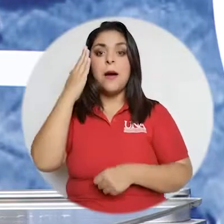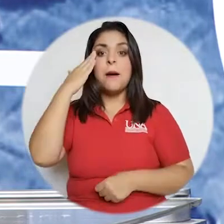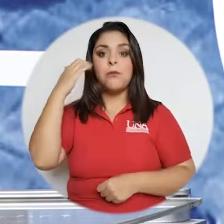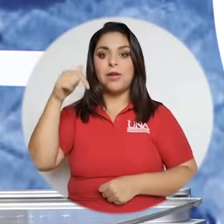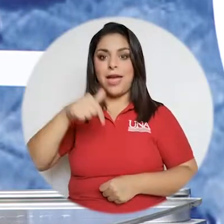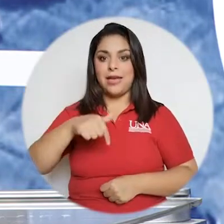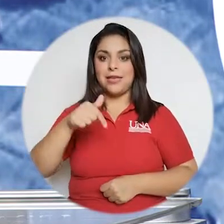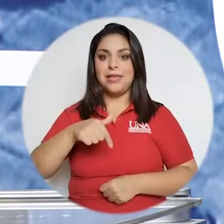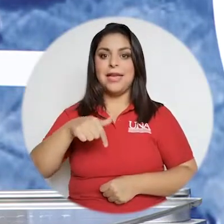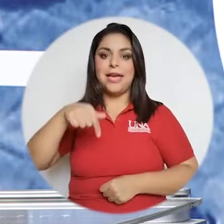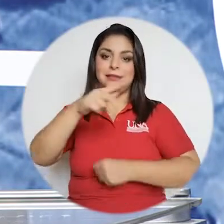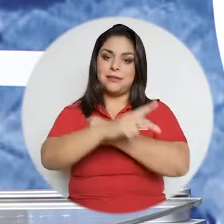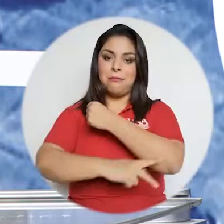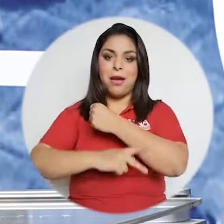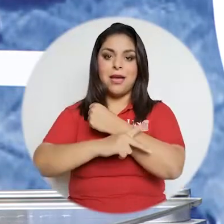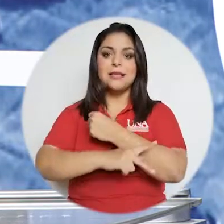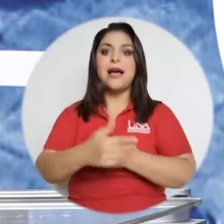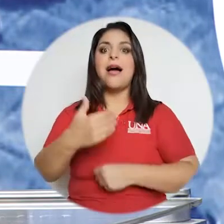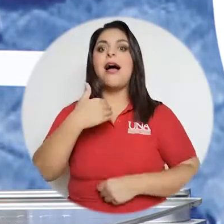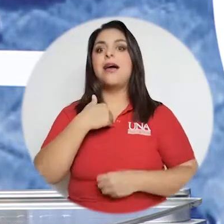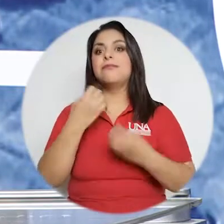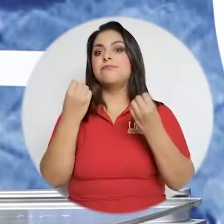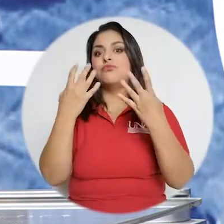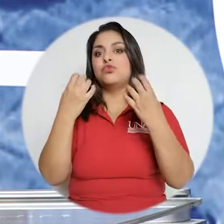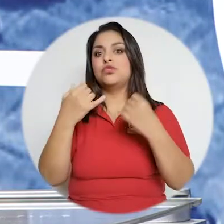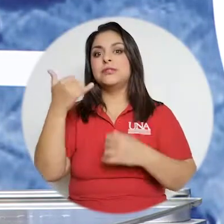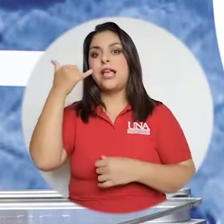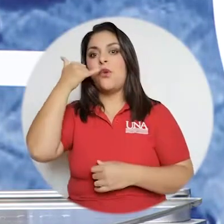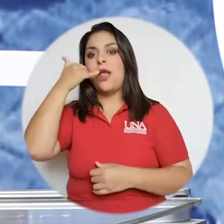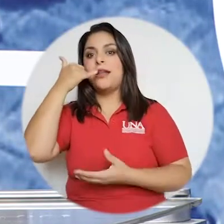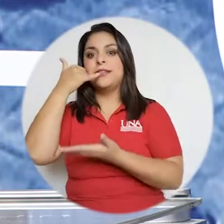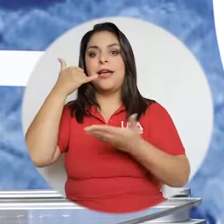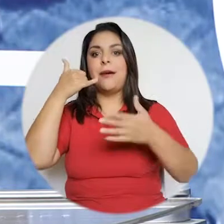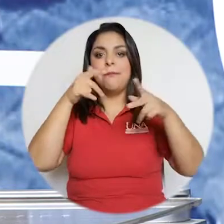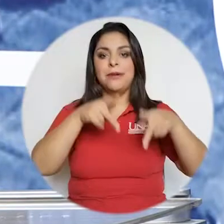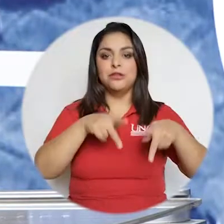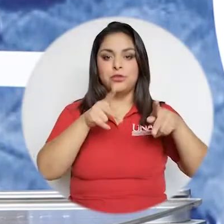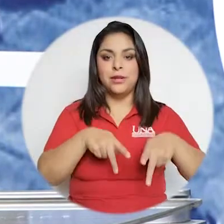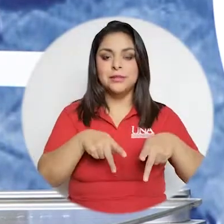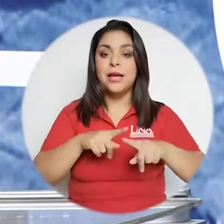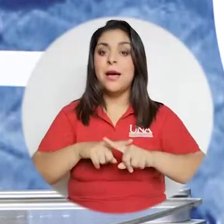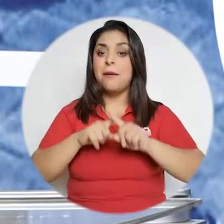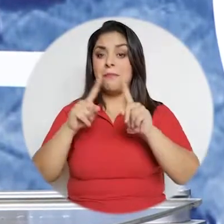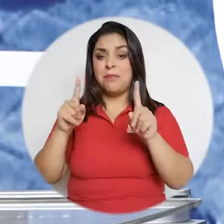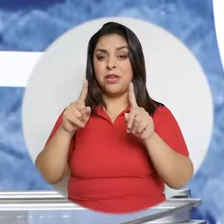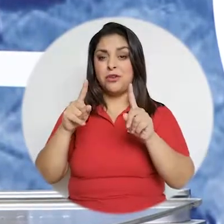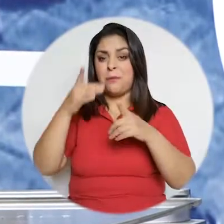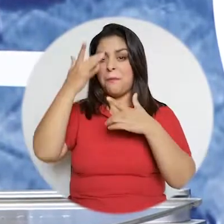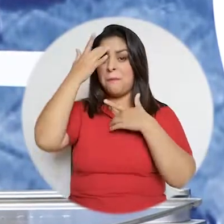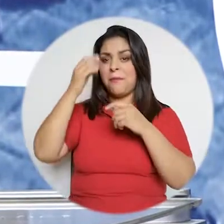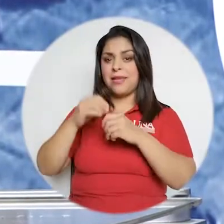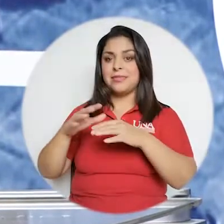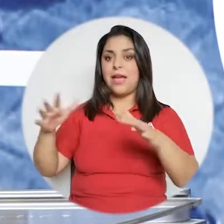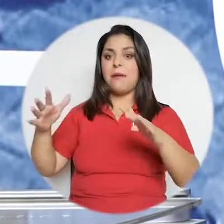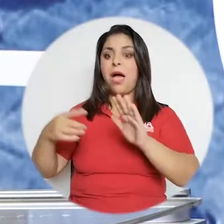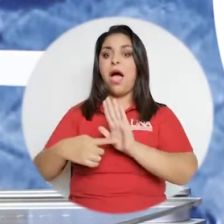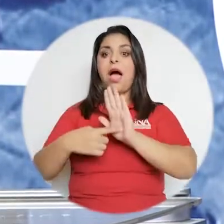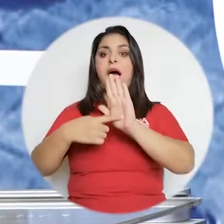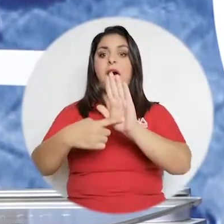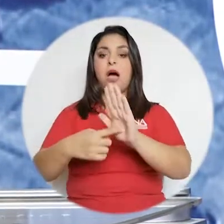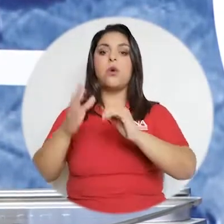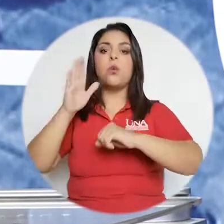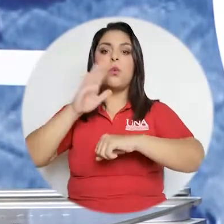más celulares que gente, pero la pandemia no se evidenció que la brecha digital y el